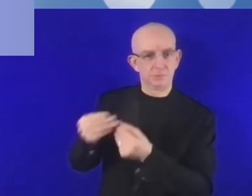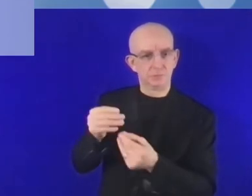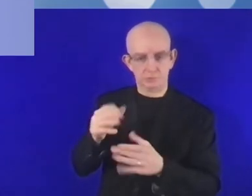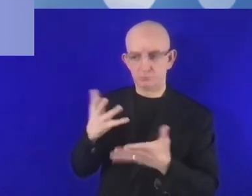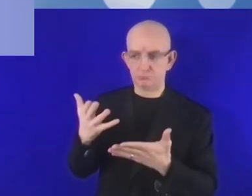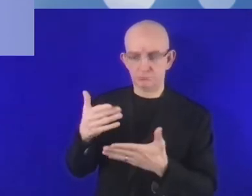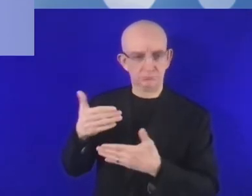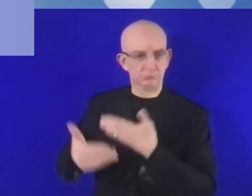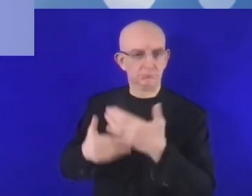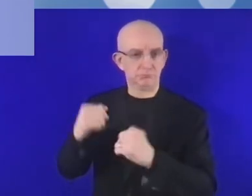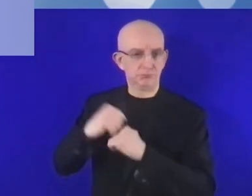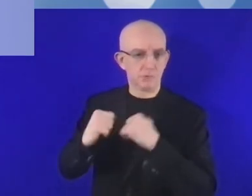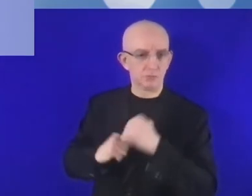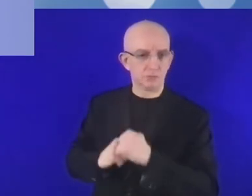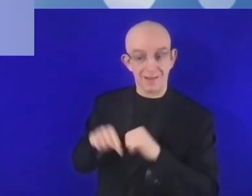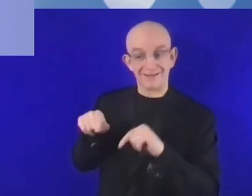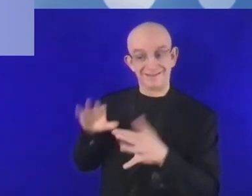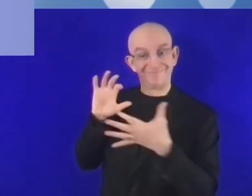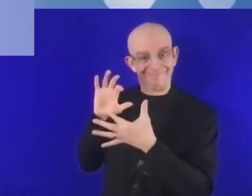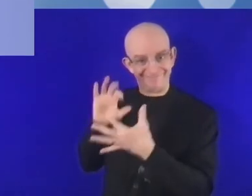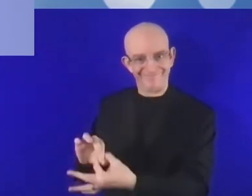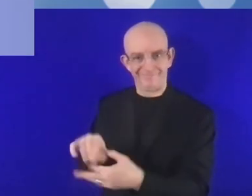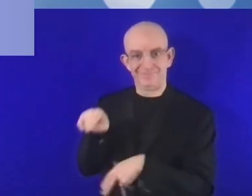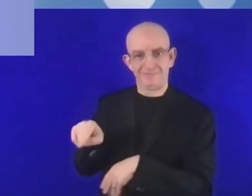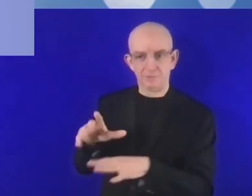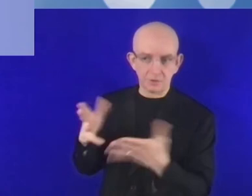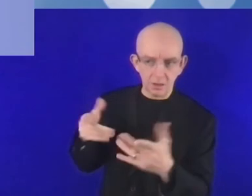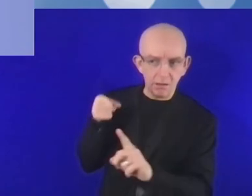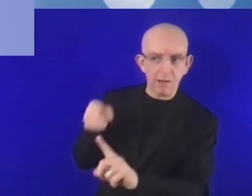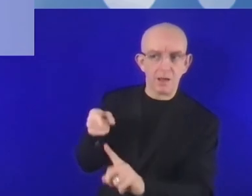para un proyecto determinado.